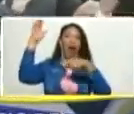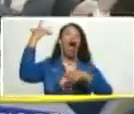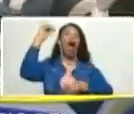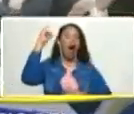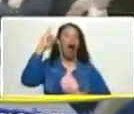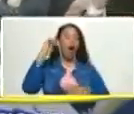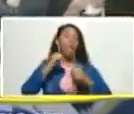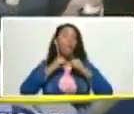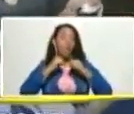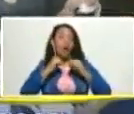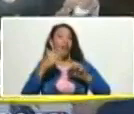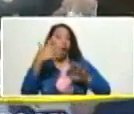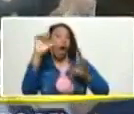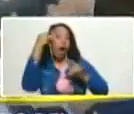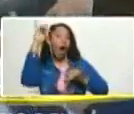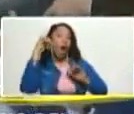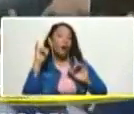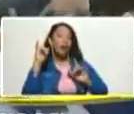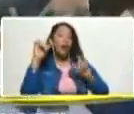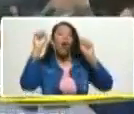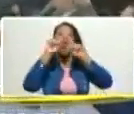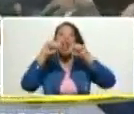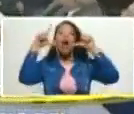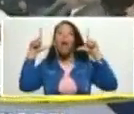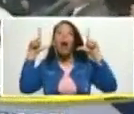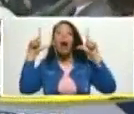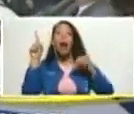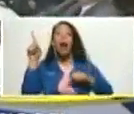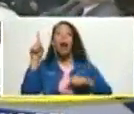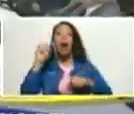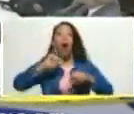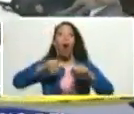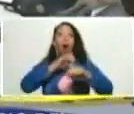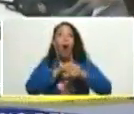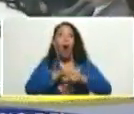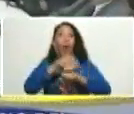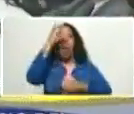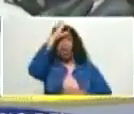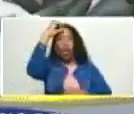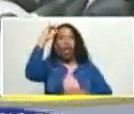fuerza los guaireños Jorge Rodríguez y Diosdado